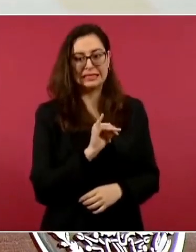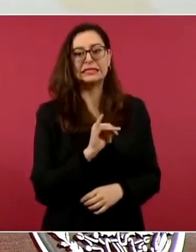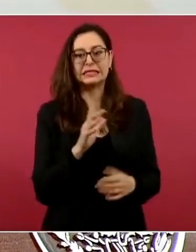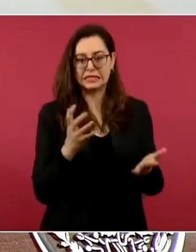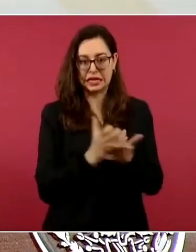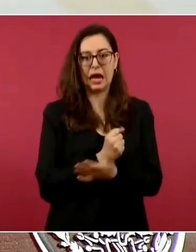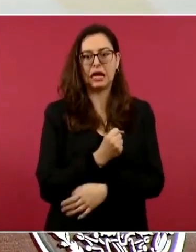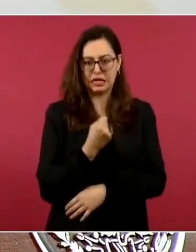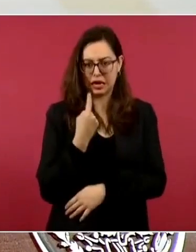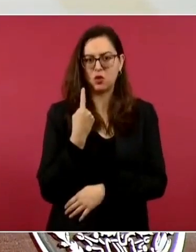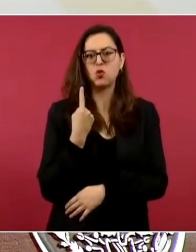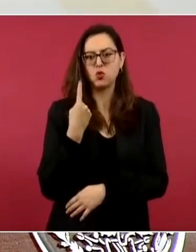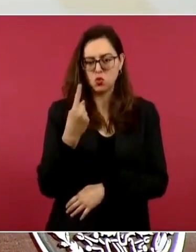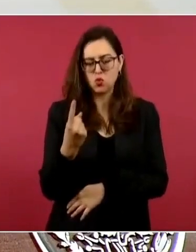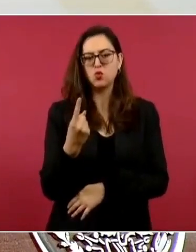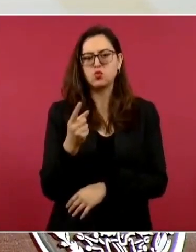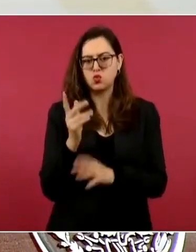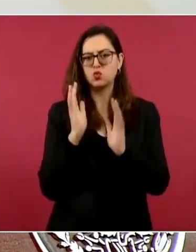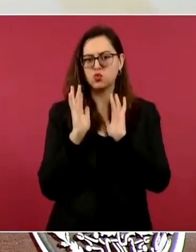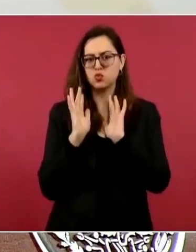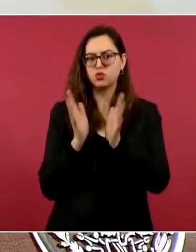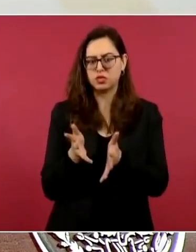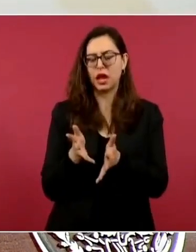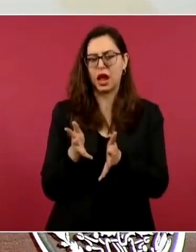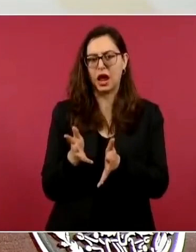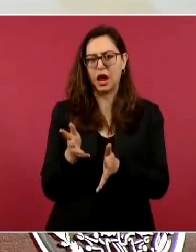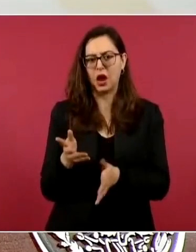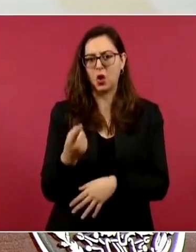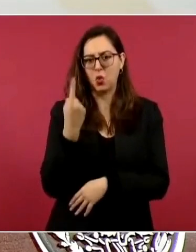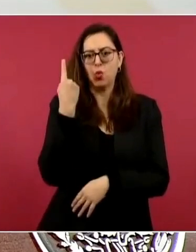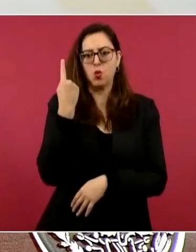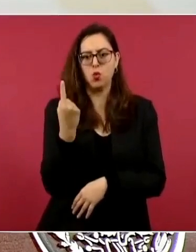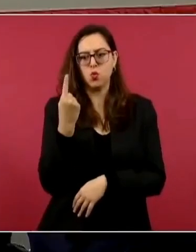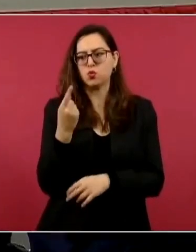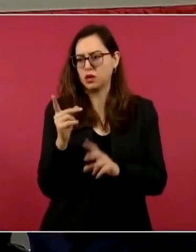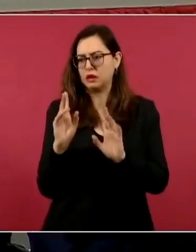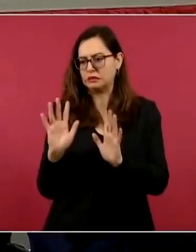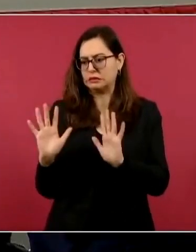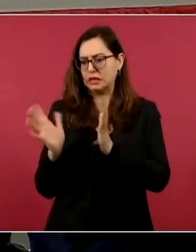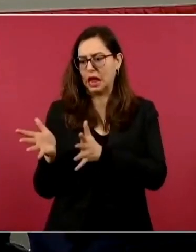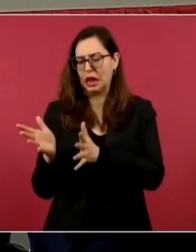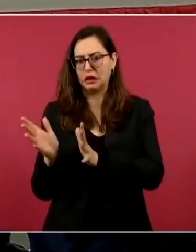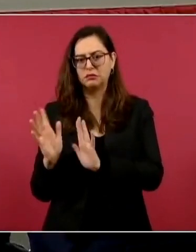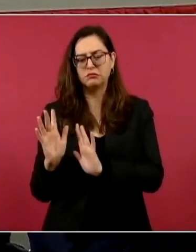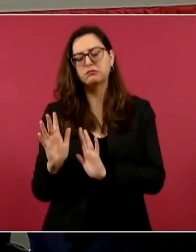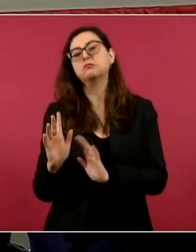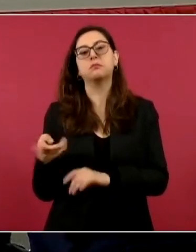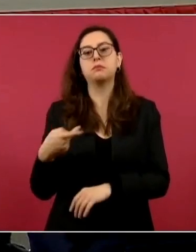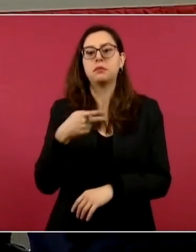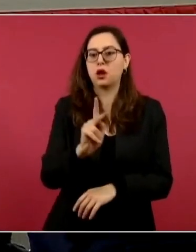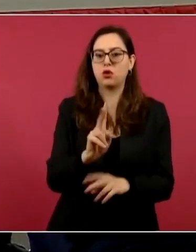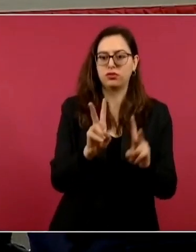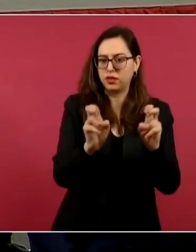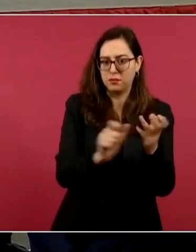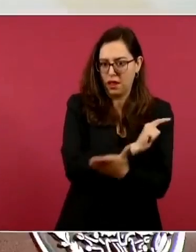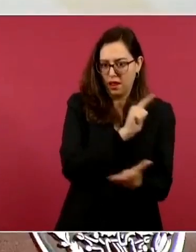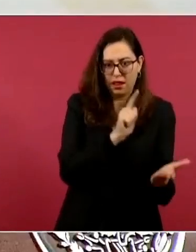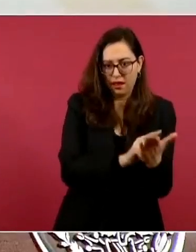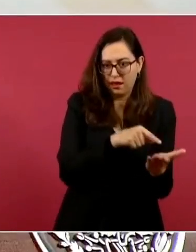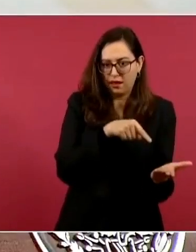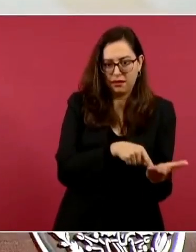emitimos, ya la retiramos, alerta pues nada tiene que ver con la interpretación de la tarifa, porque se